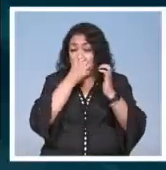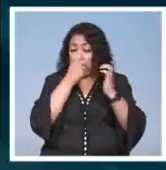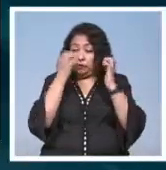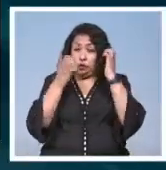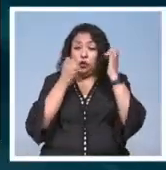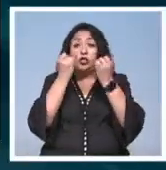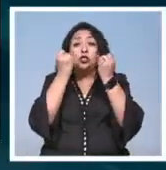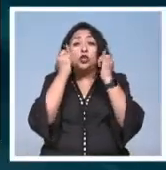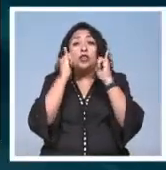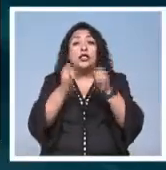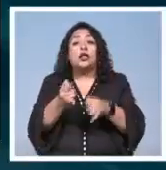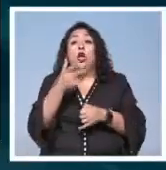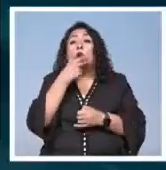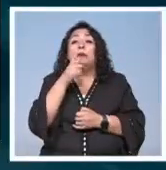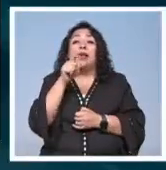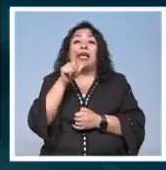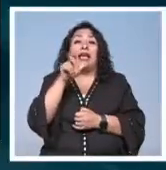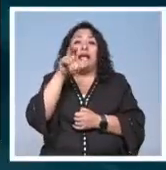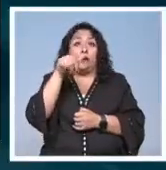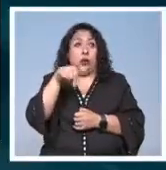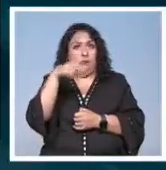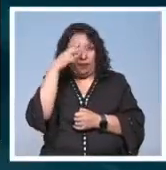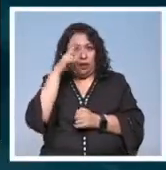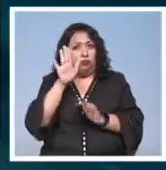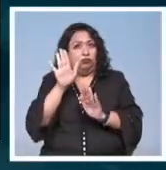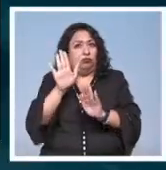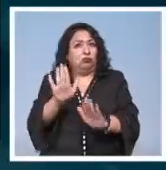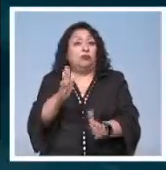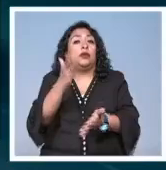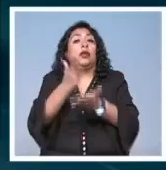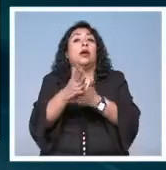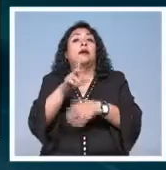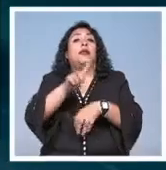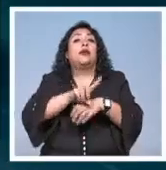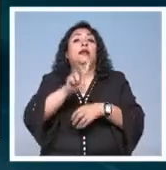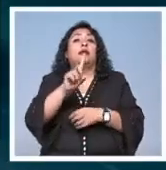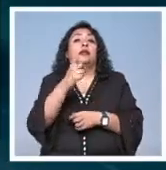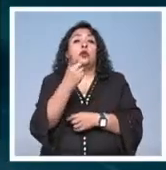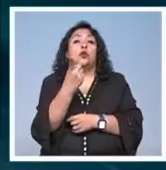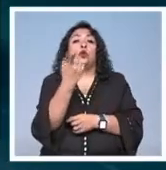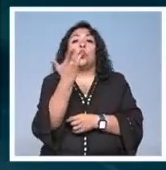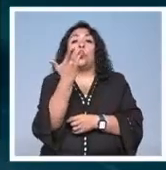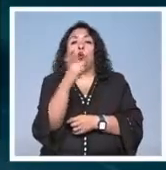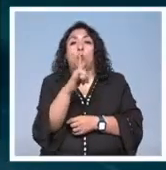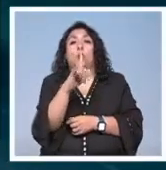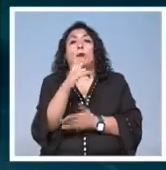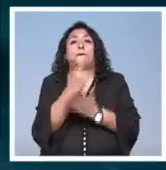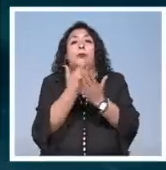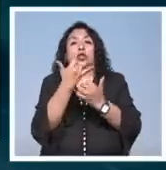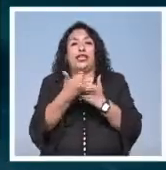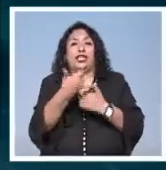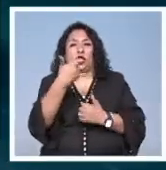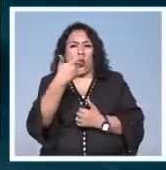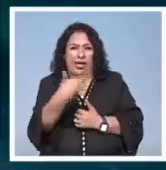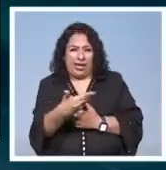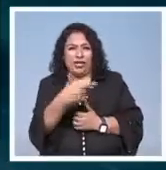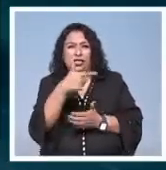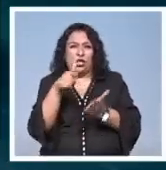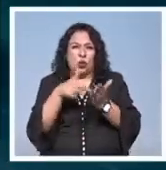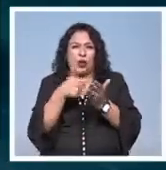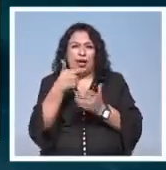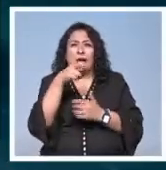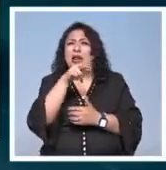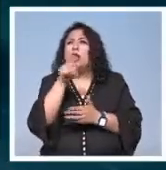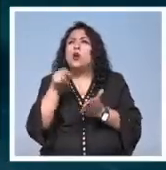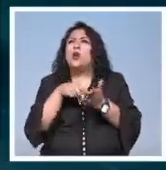individual de Álvaro Borobio en México permanecerá hasta el 31 de julio en Proyecto H espacio galerístico